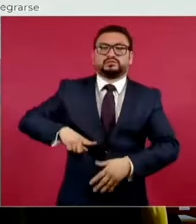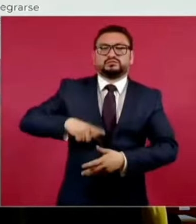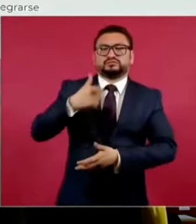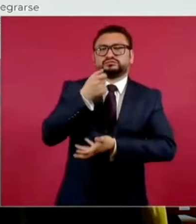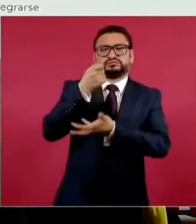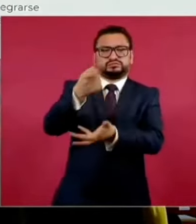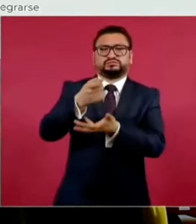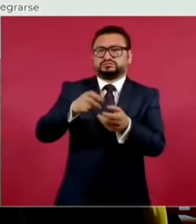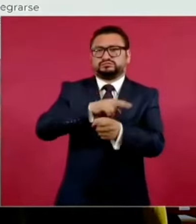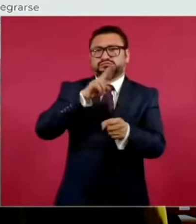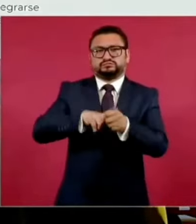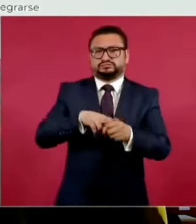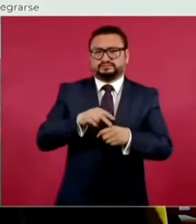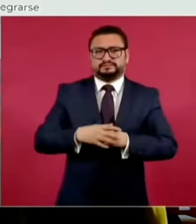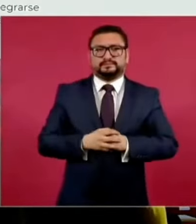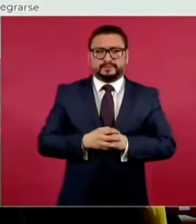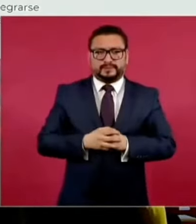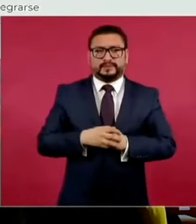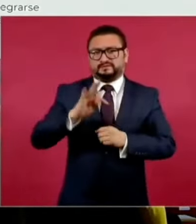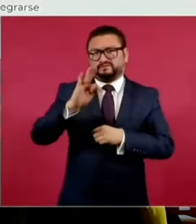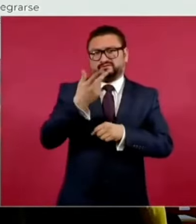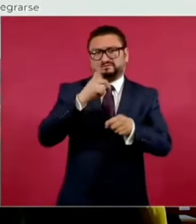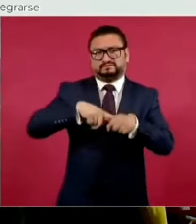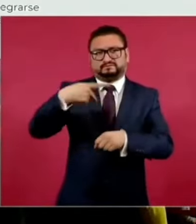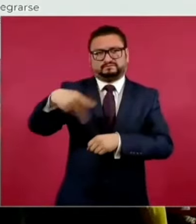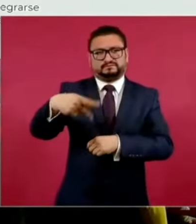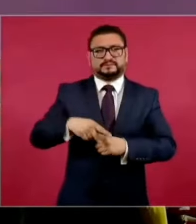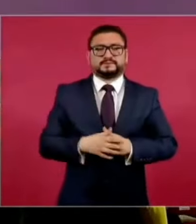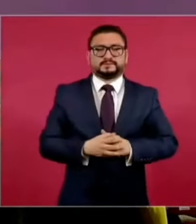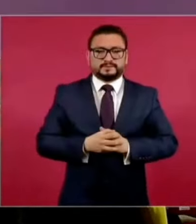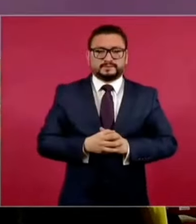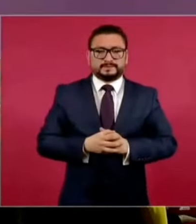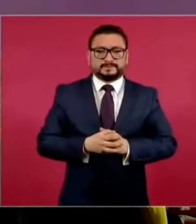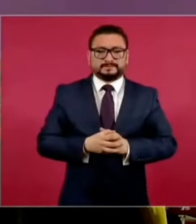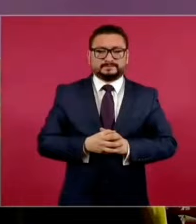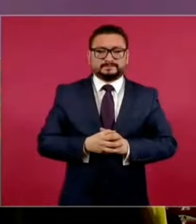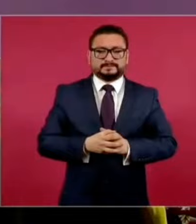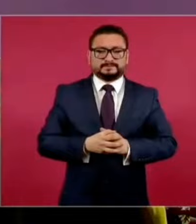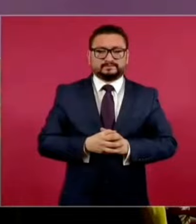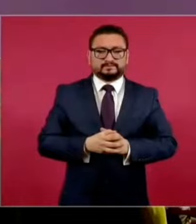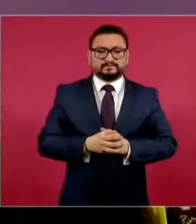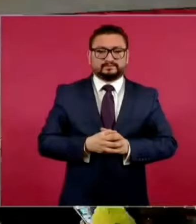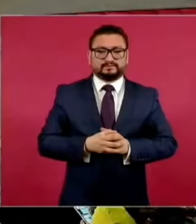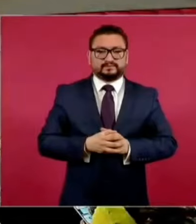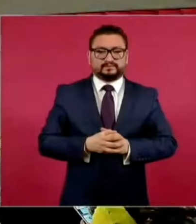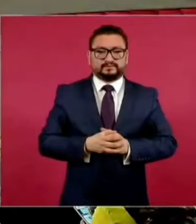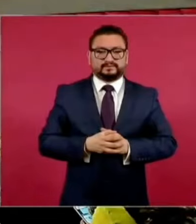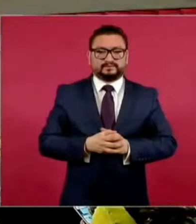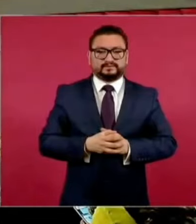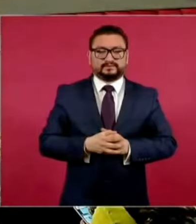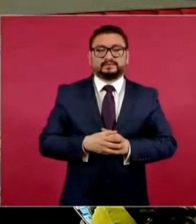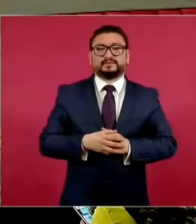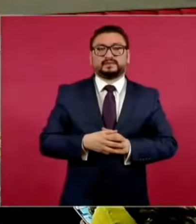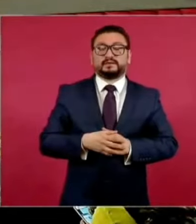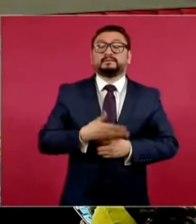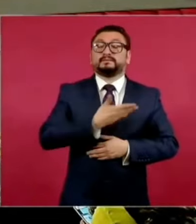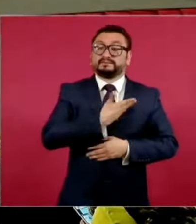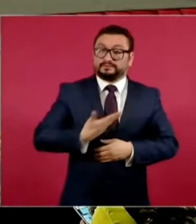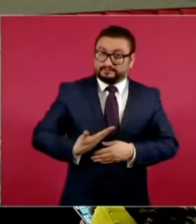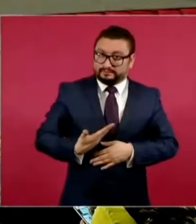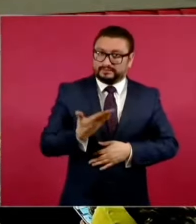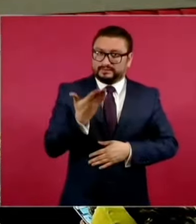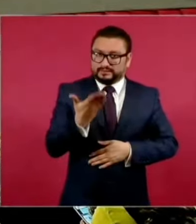federal. Adelante. Esa es, presidente, los